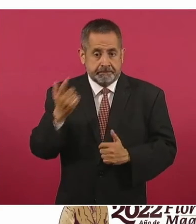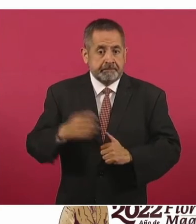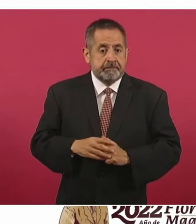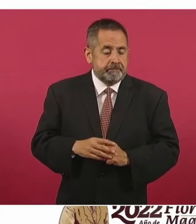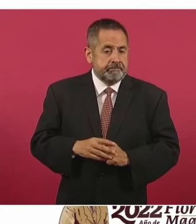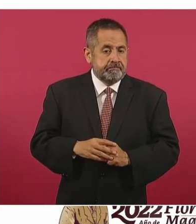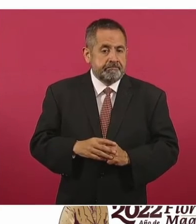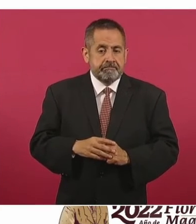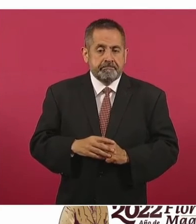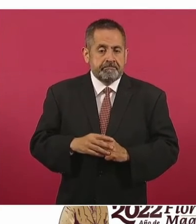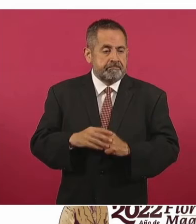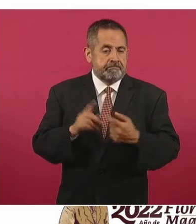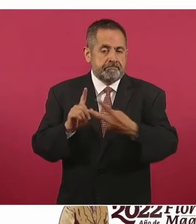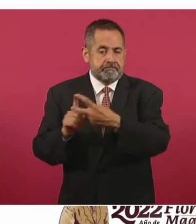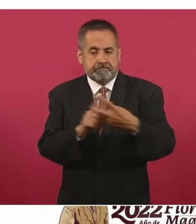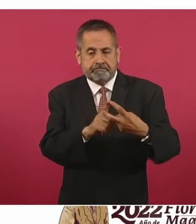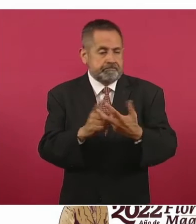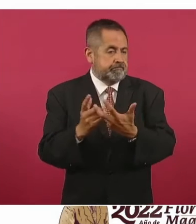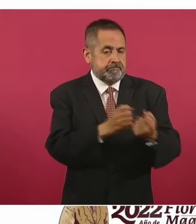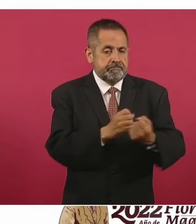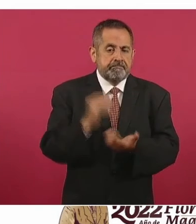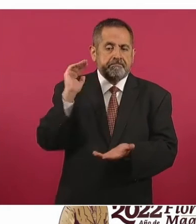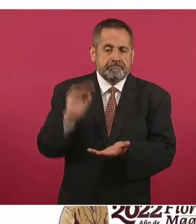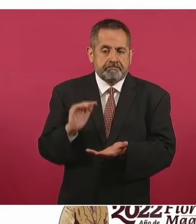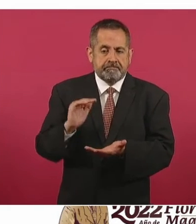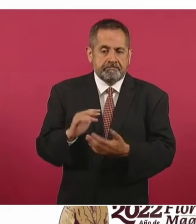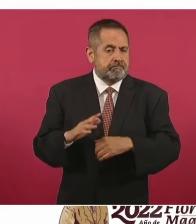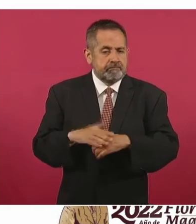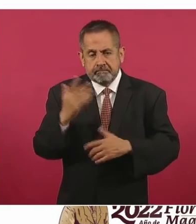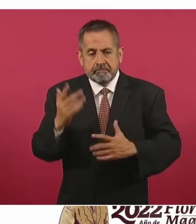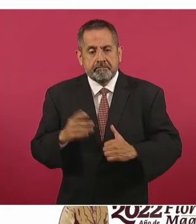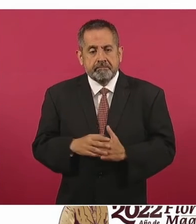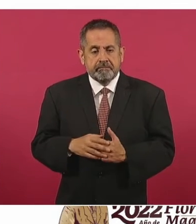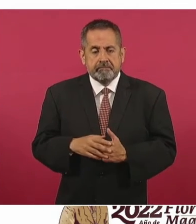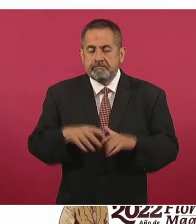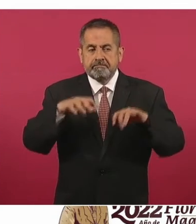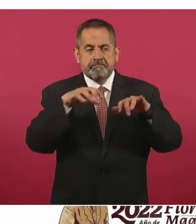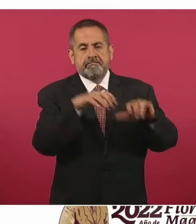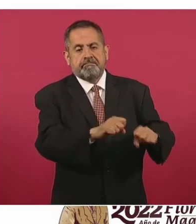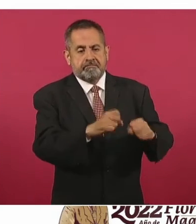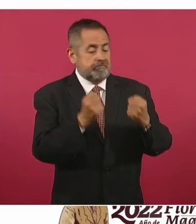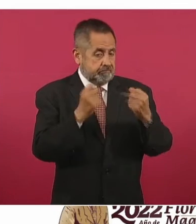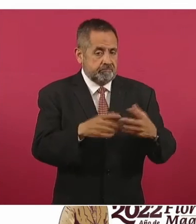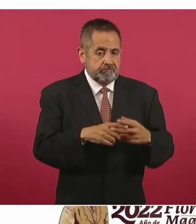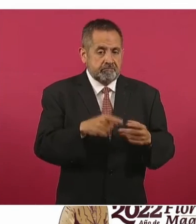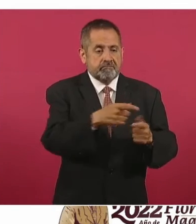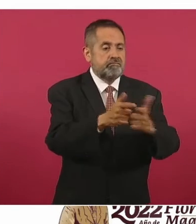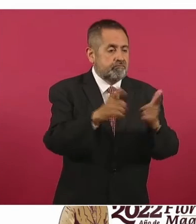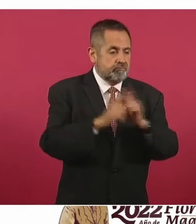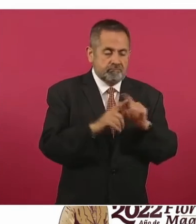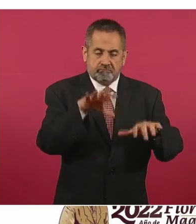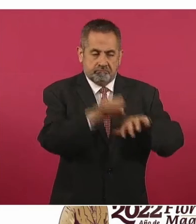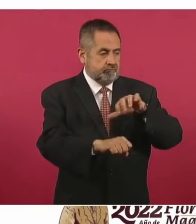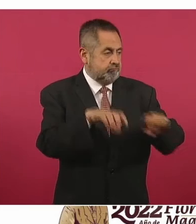delito de secuestro baja, porque hay un número importante de detenidos, de bandas desarticuladas y de